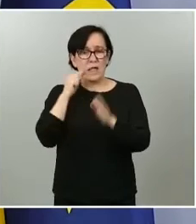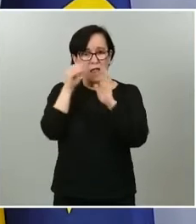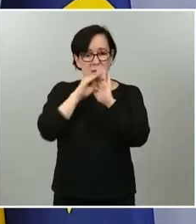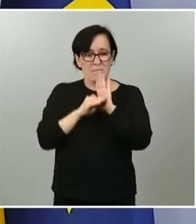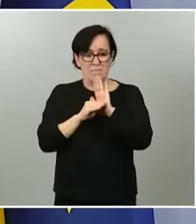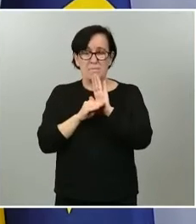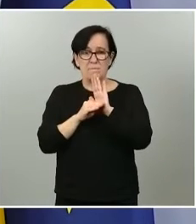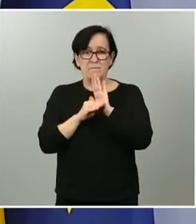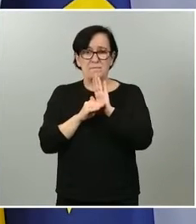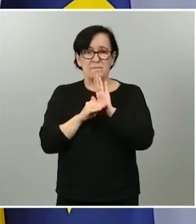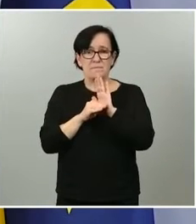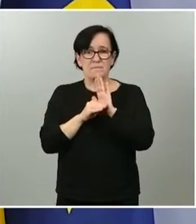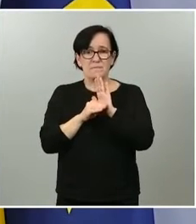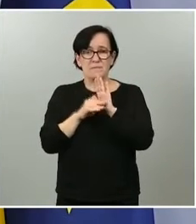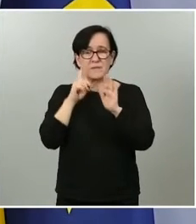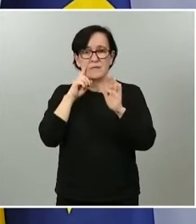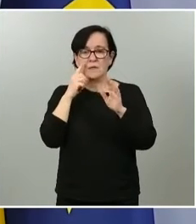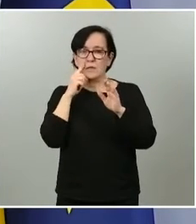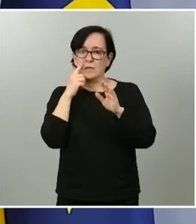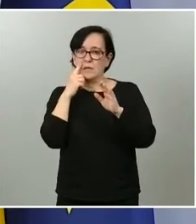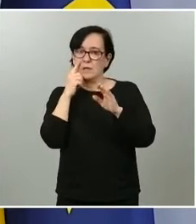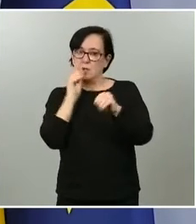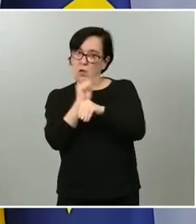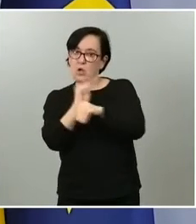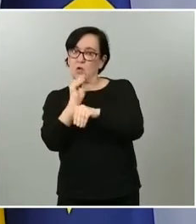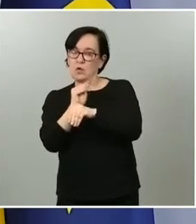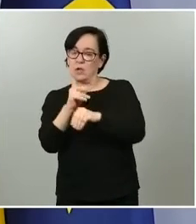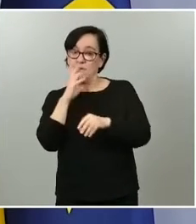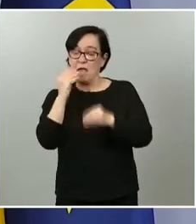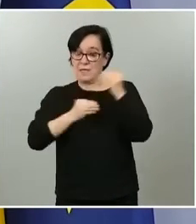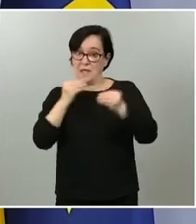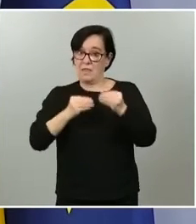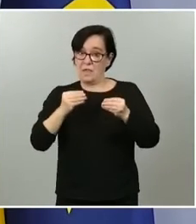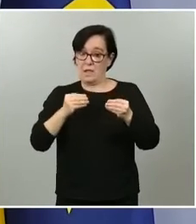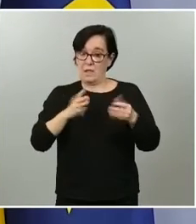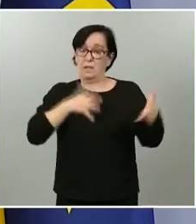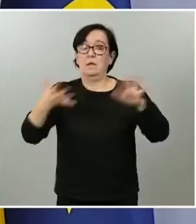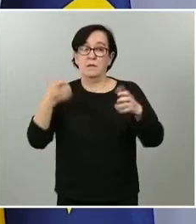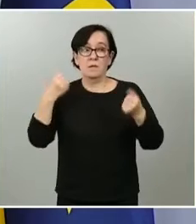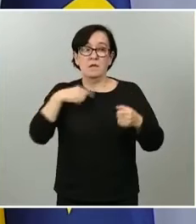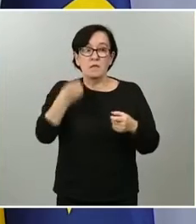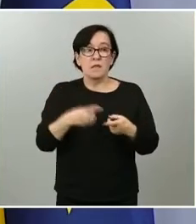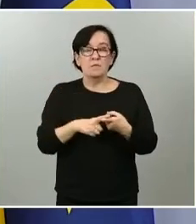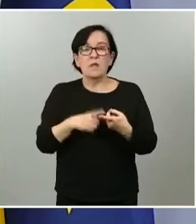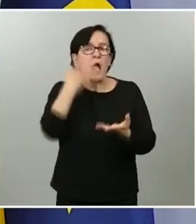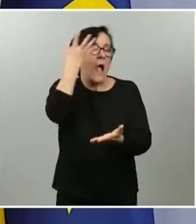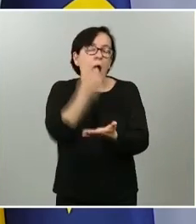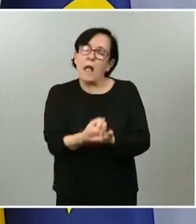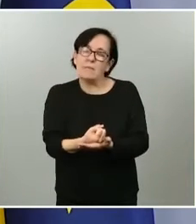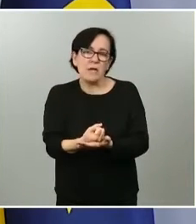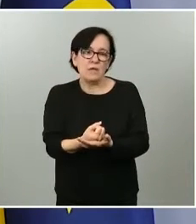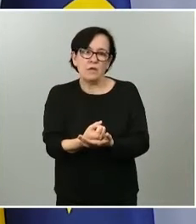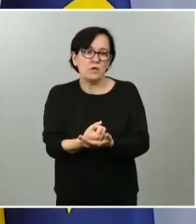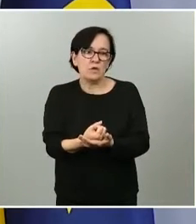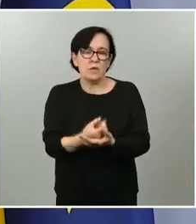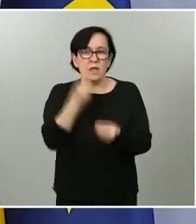labores de vigilancia que hay que poner en práctica. Sí que le digo que si son aplicaciones que van en la